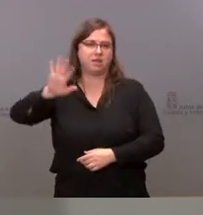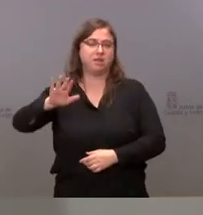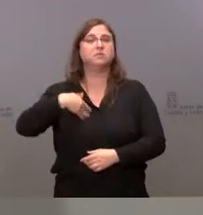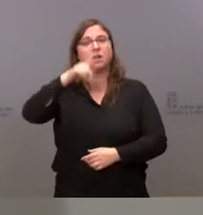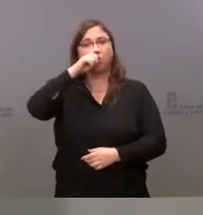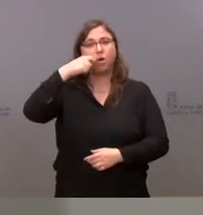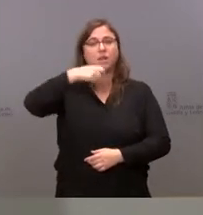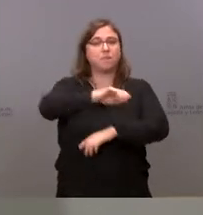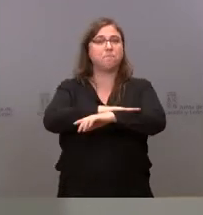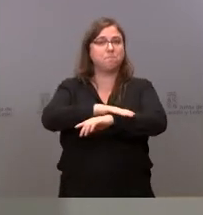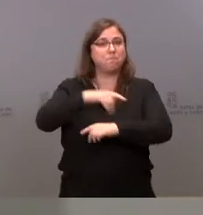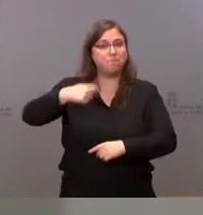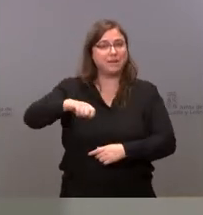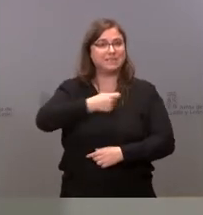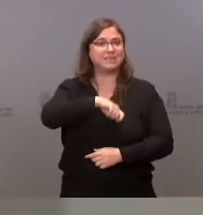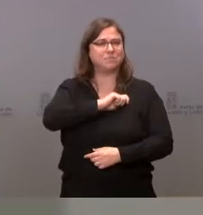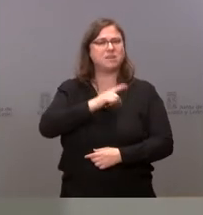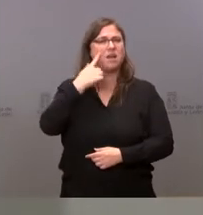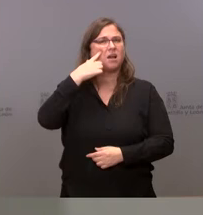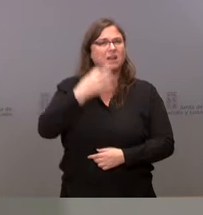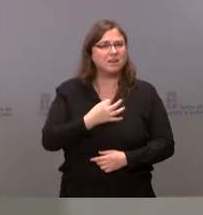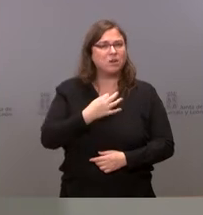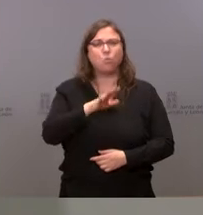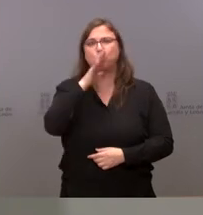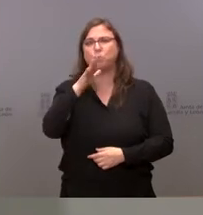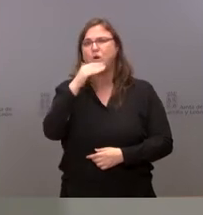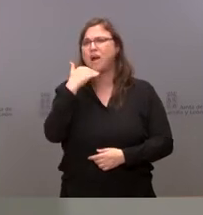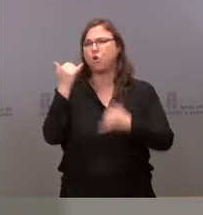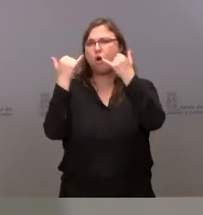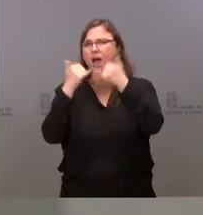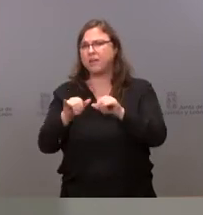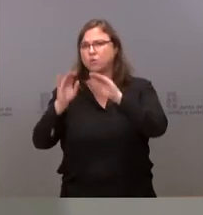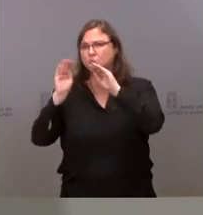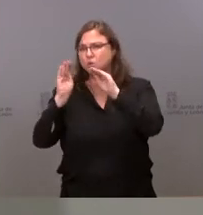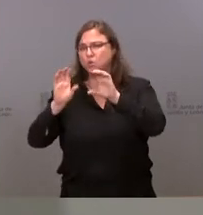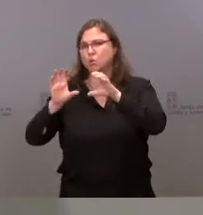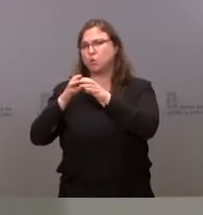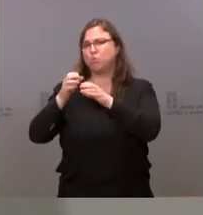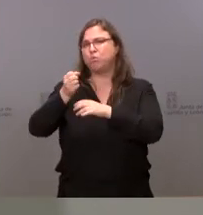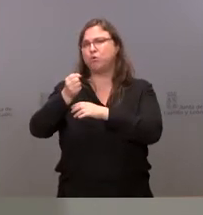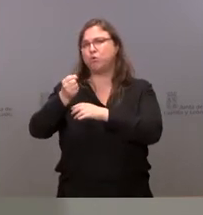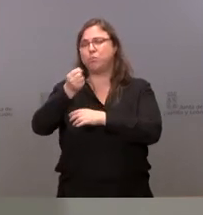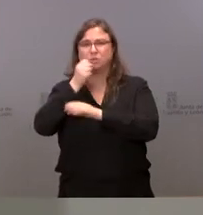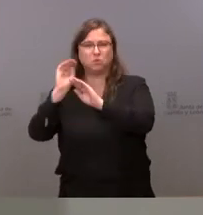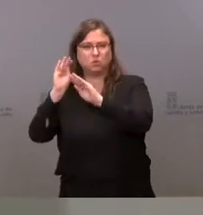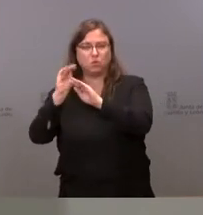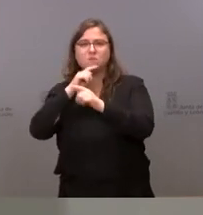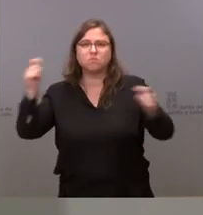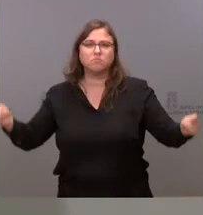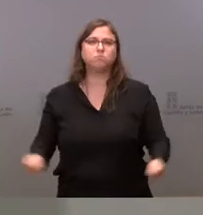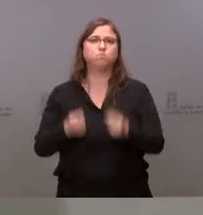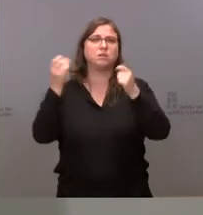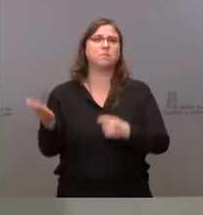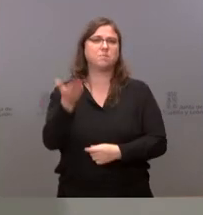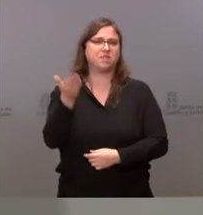presidente del Gobierno de España, creo recordar que con motivo de un acto de partido, del Congreso Autonómico de su partido, anunció como la principal